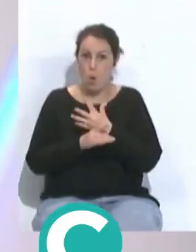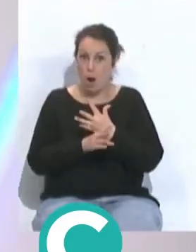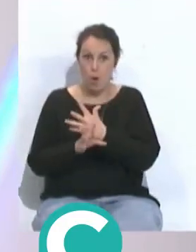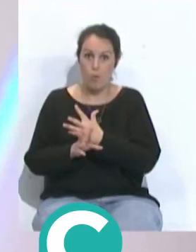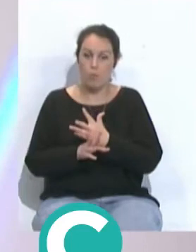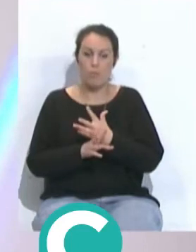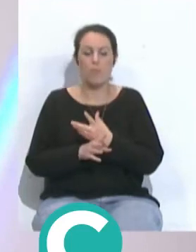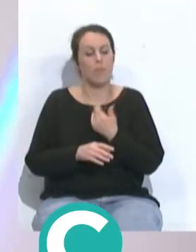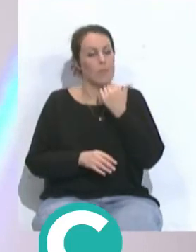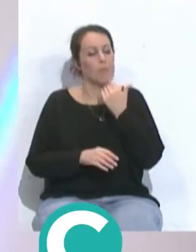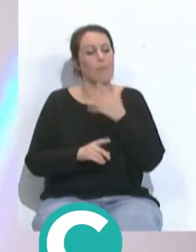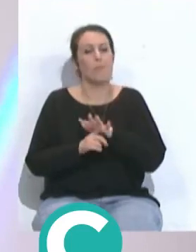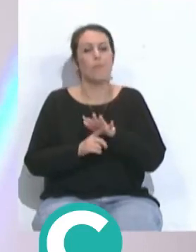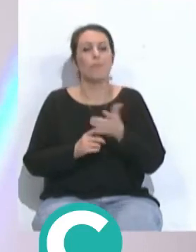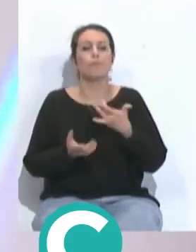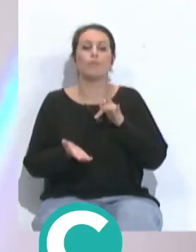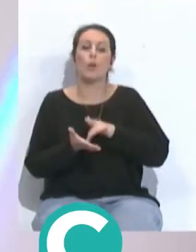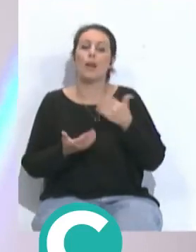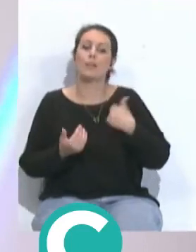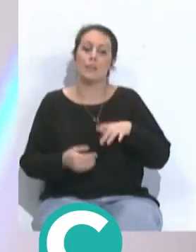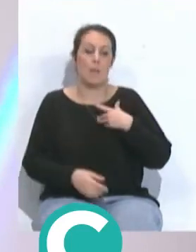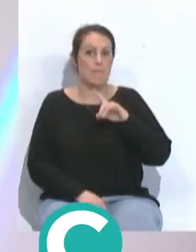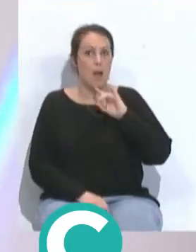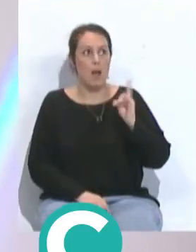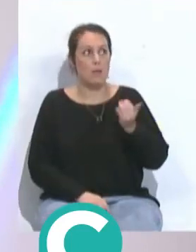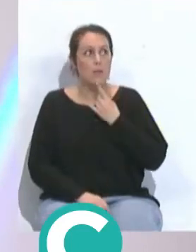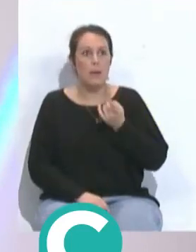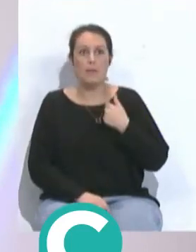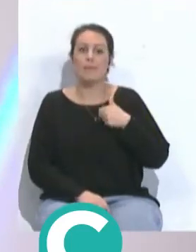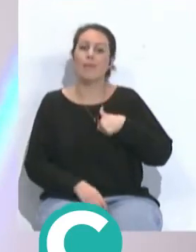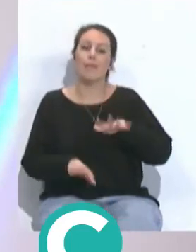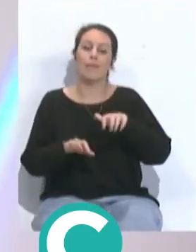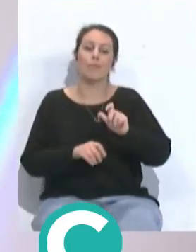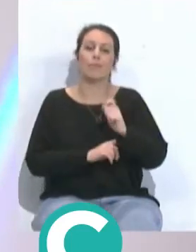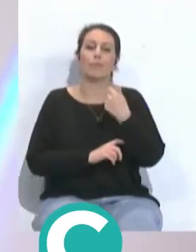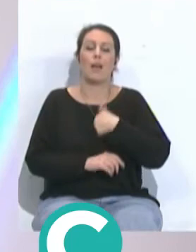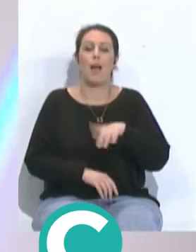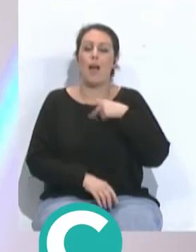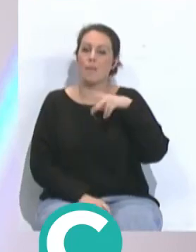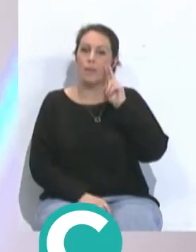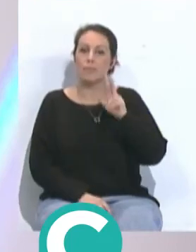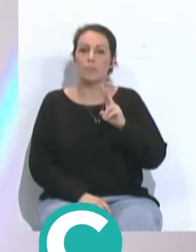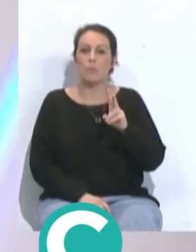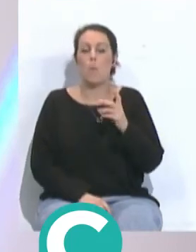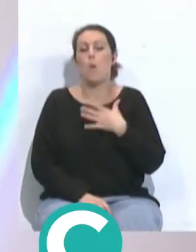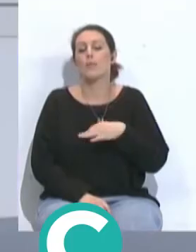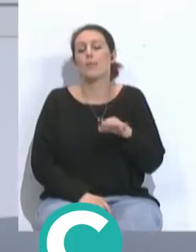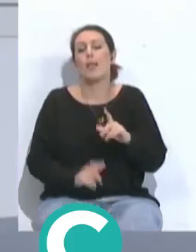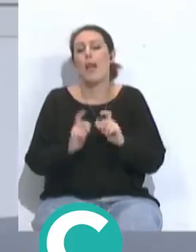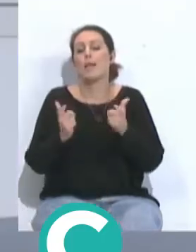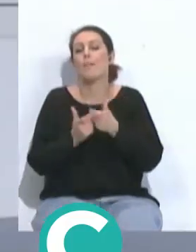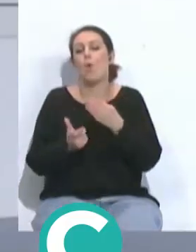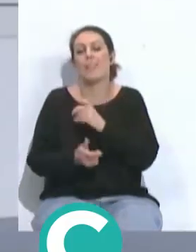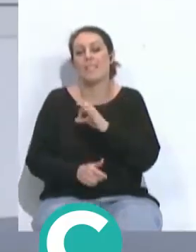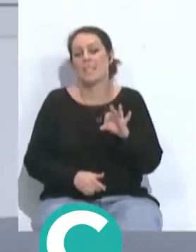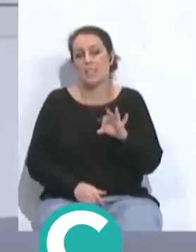puede ser también algo influyente una vez que ya hemos roto ese malfario de haber ganado dos veces en casa vamos a ver ese posible once